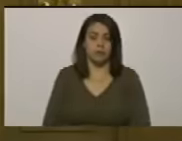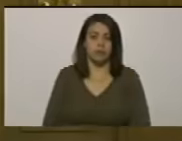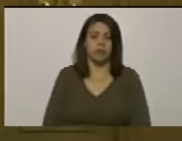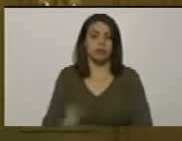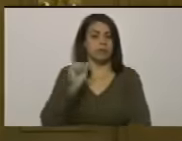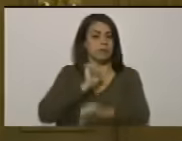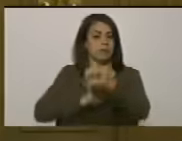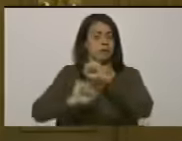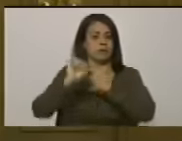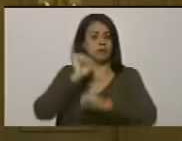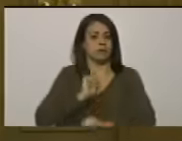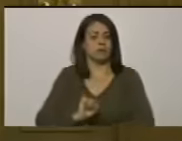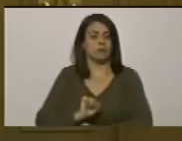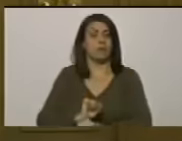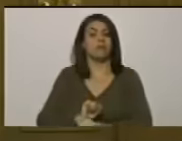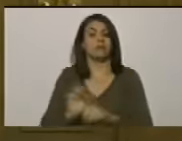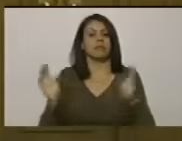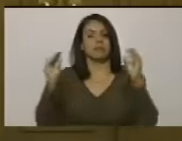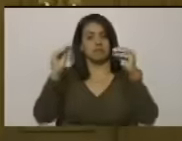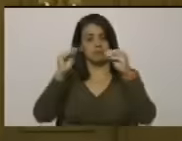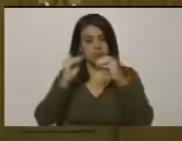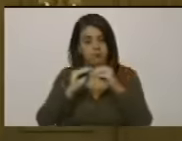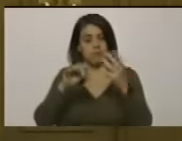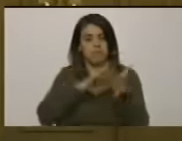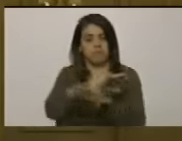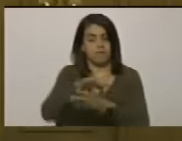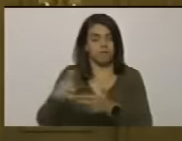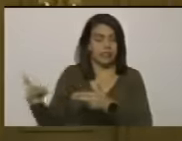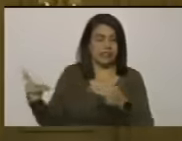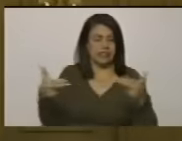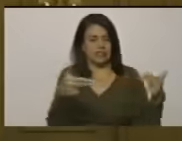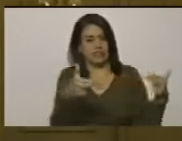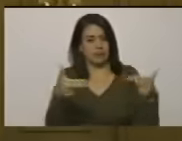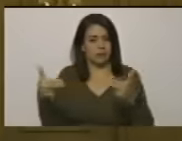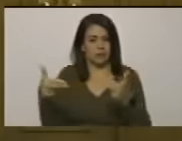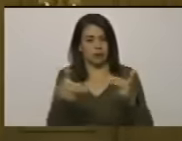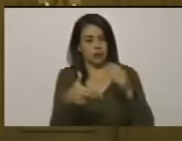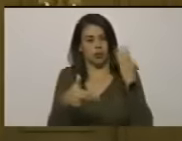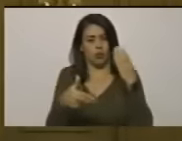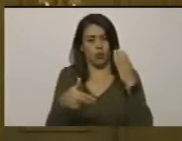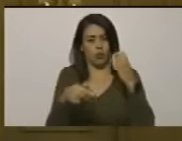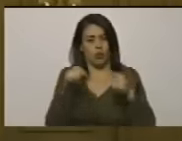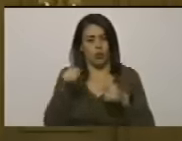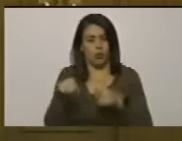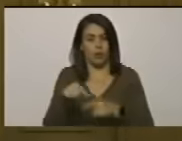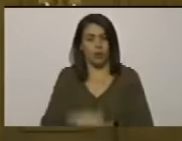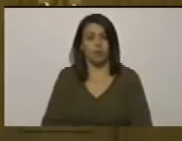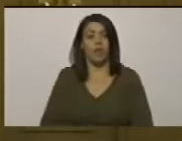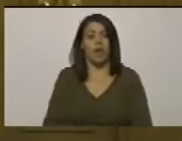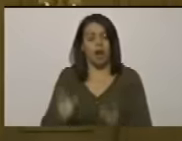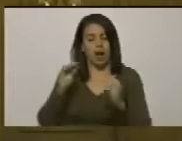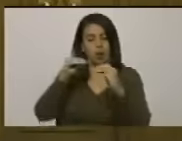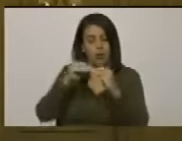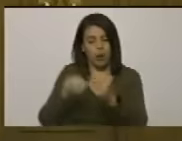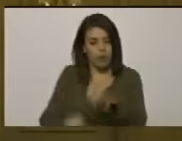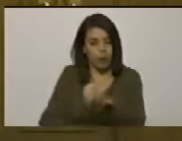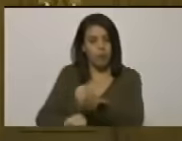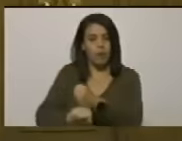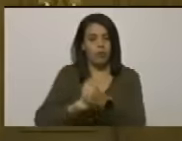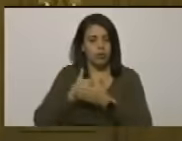ser defensora de una salida negociada al conflicto armado en Colombia mediador en el trabajo